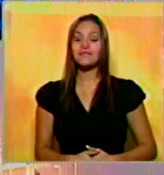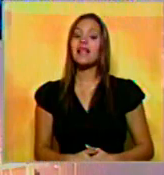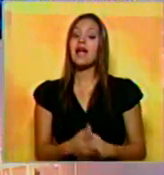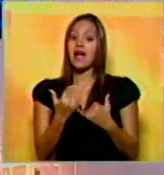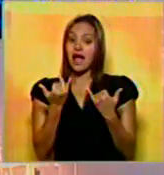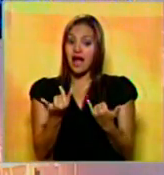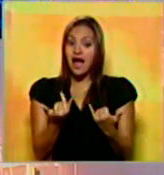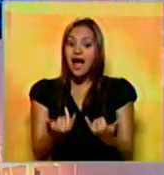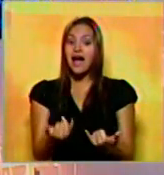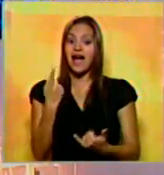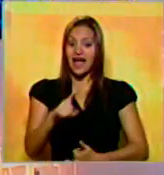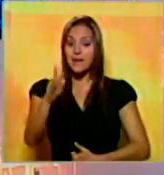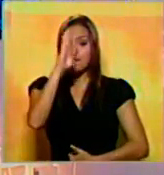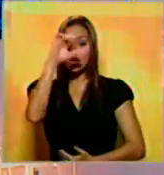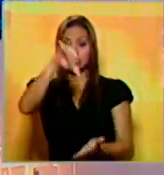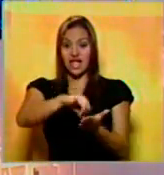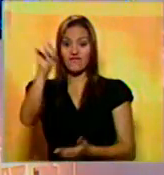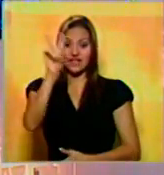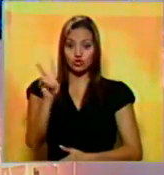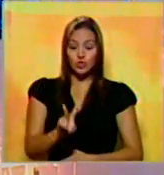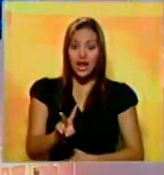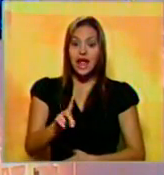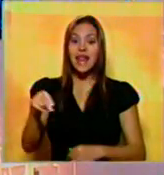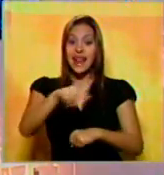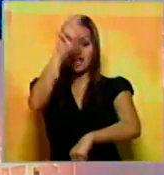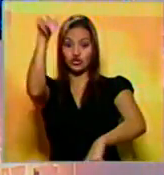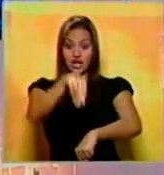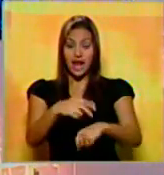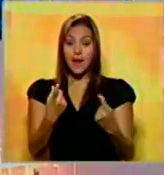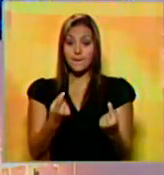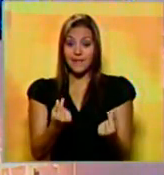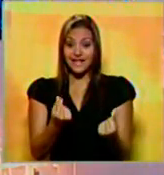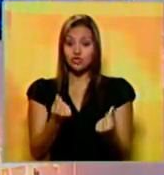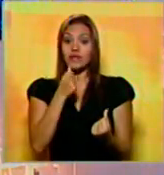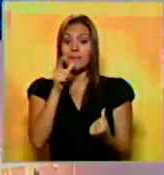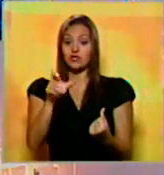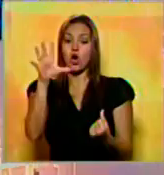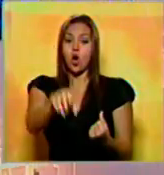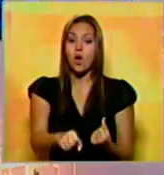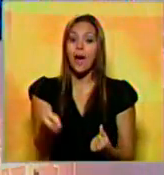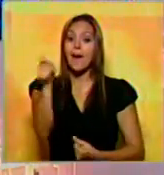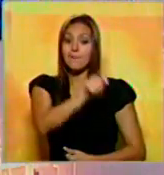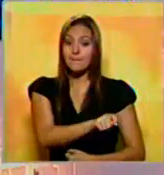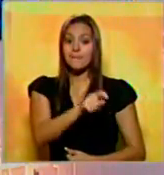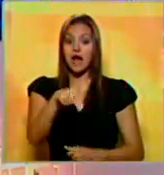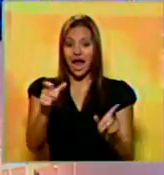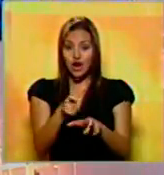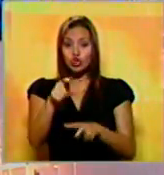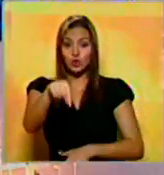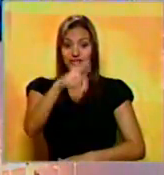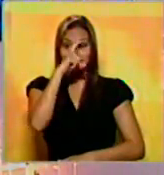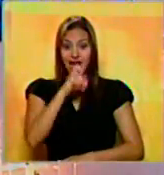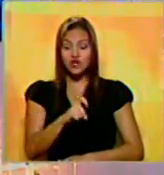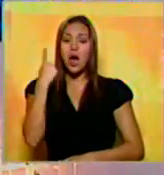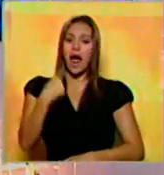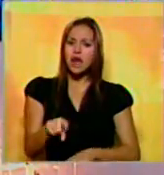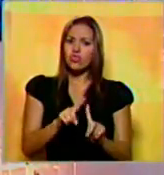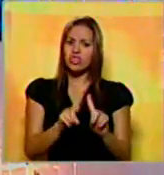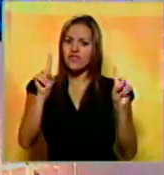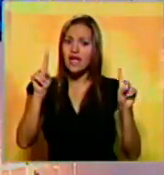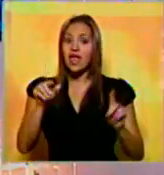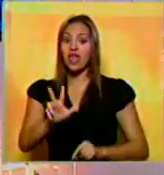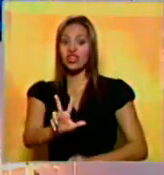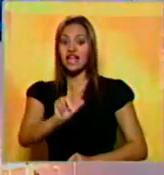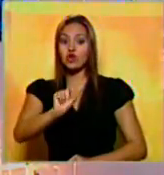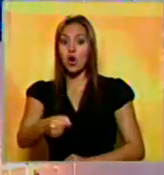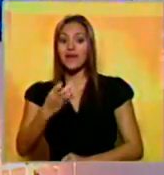Amigos, de acuerdo con el Banco Central de Venezuela, el Índice Nacional de Precios al Consumidor en el mes de agosto de este año registró una variación de